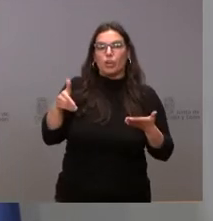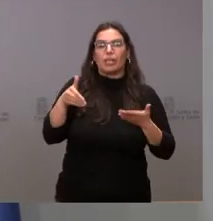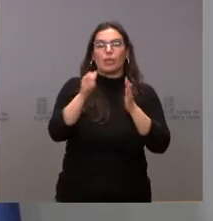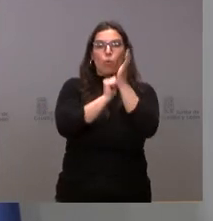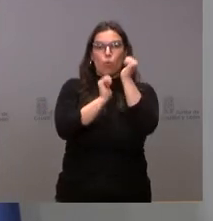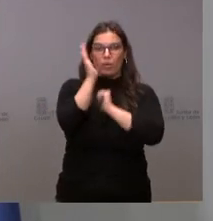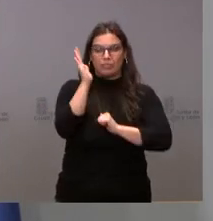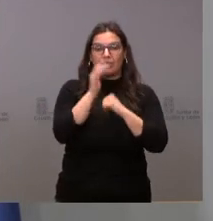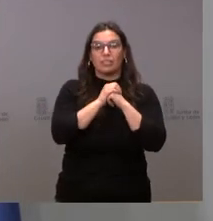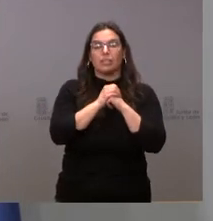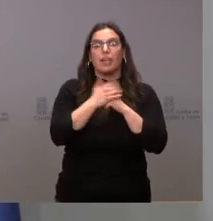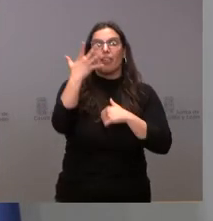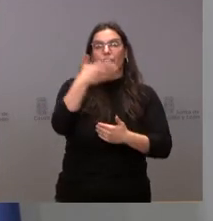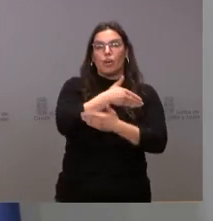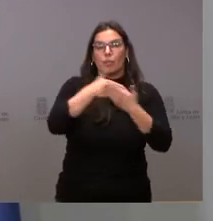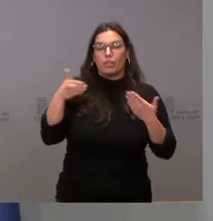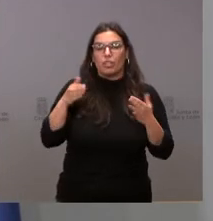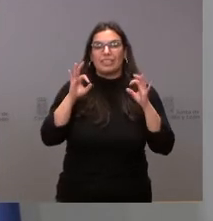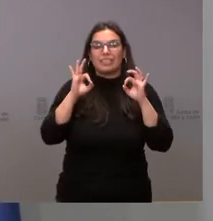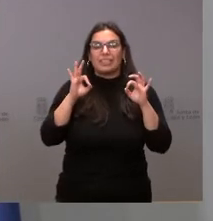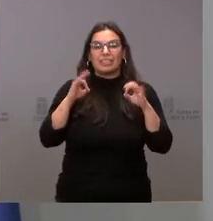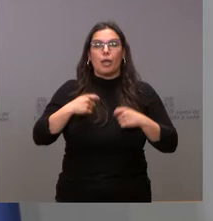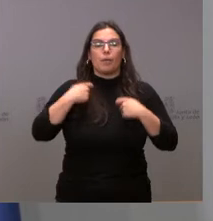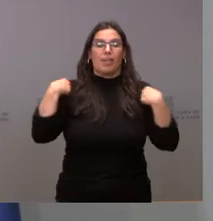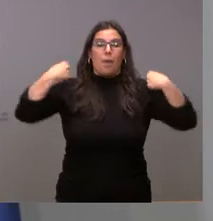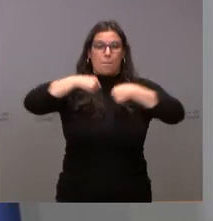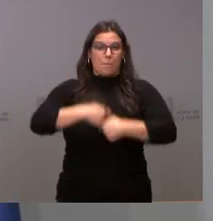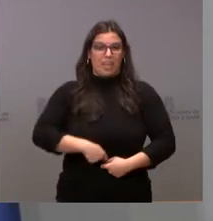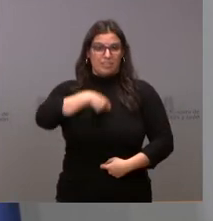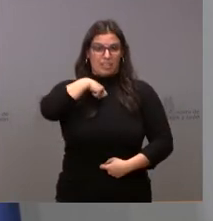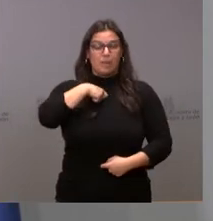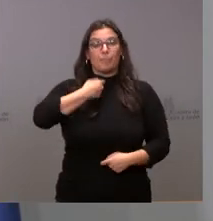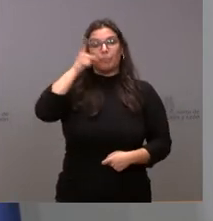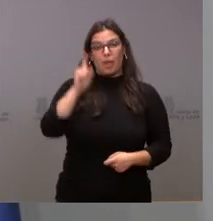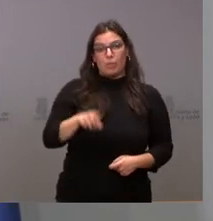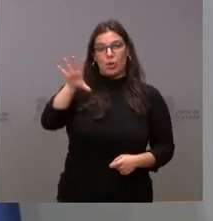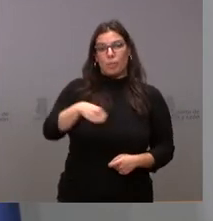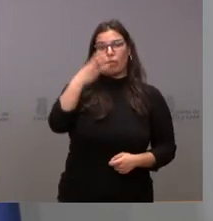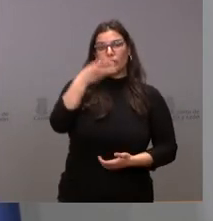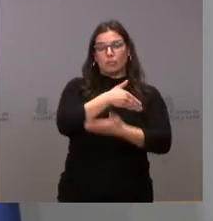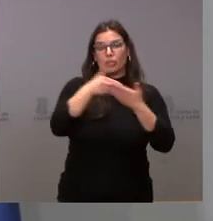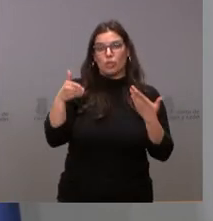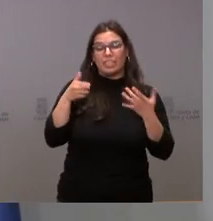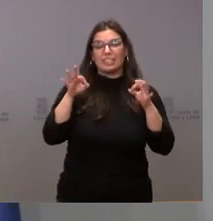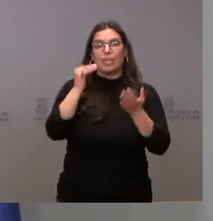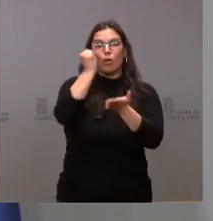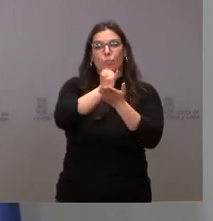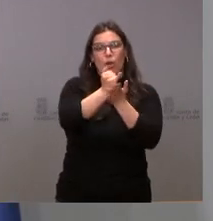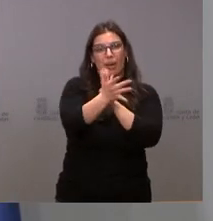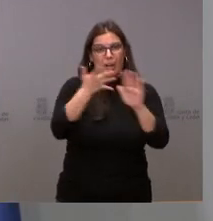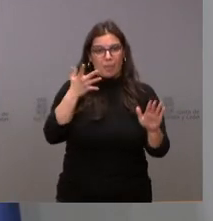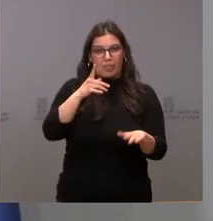guantes y 5 millones de unidades de batas. Y así mismo se han comprado 3 millones de unidades de test rápidos